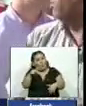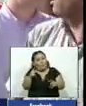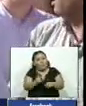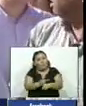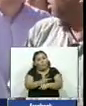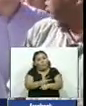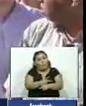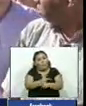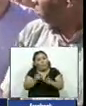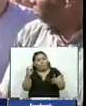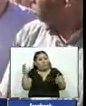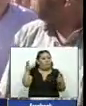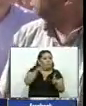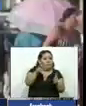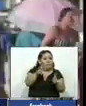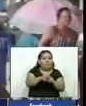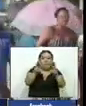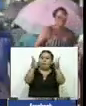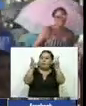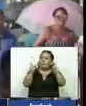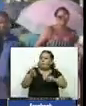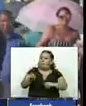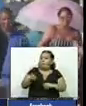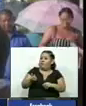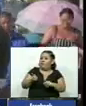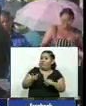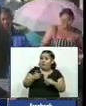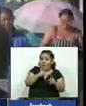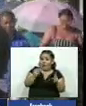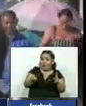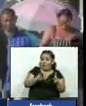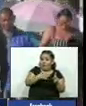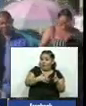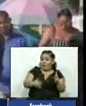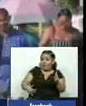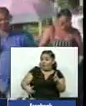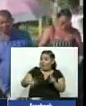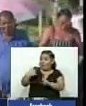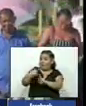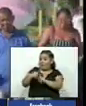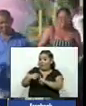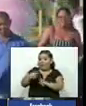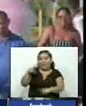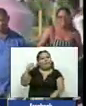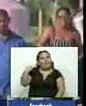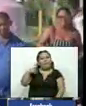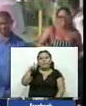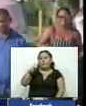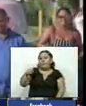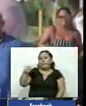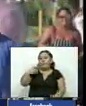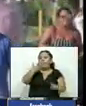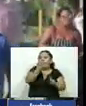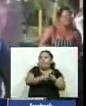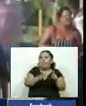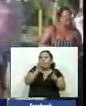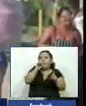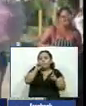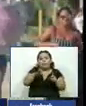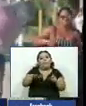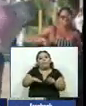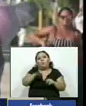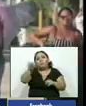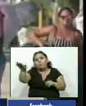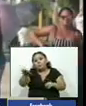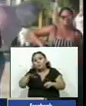recrudecido la persecución financiera Desde que asumió el poder en abril de 2018 Díaz-Canel ha multiplicado los viajes